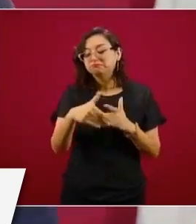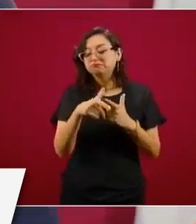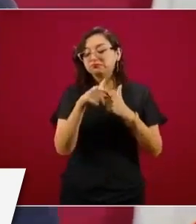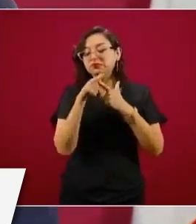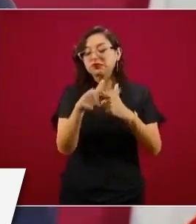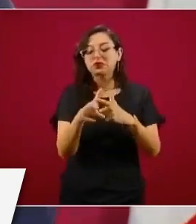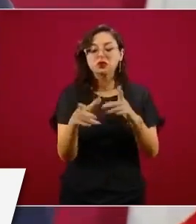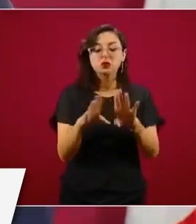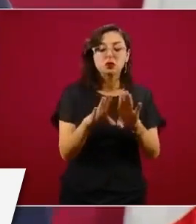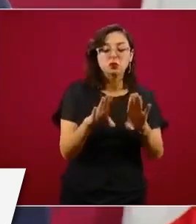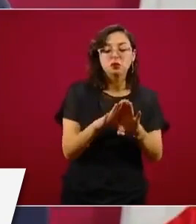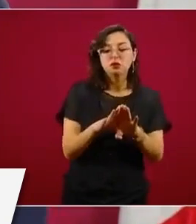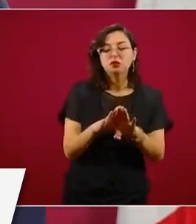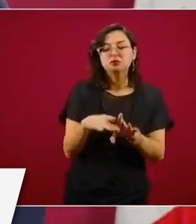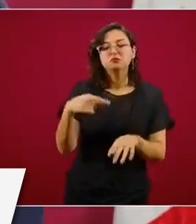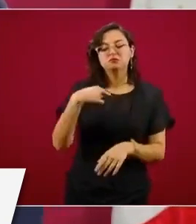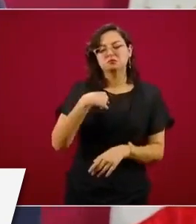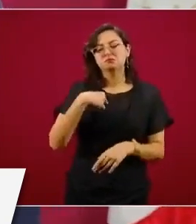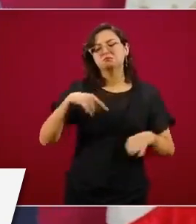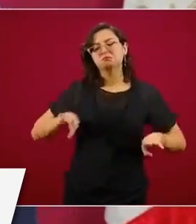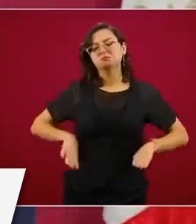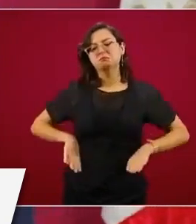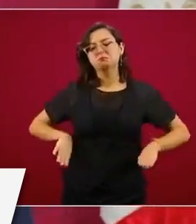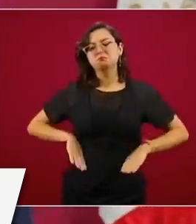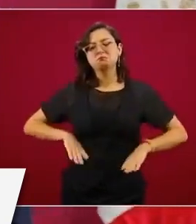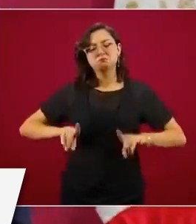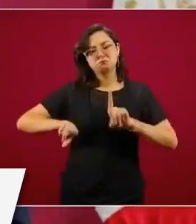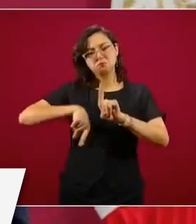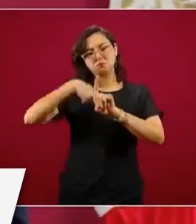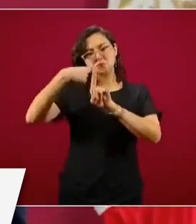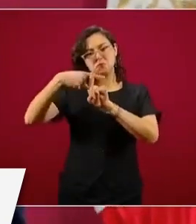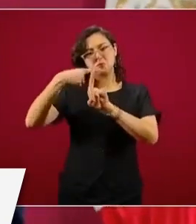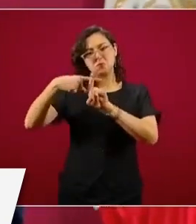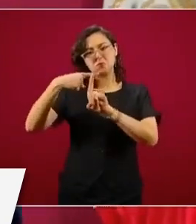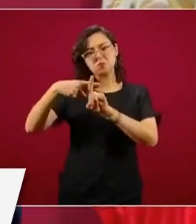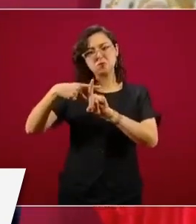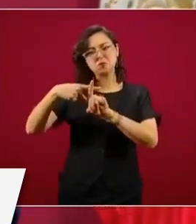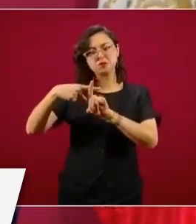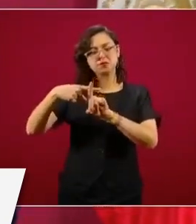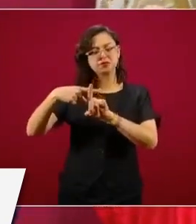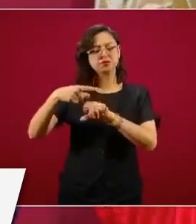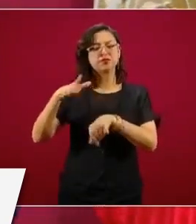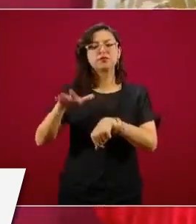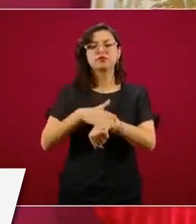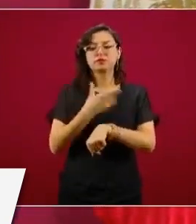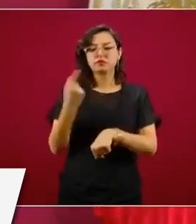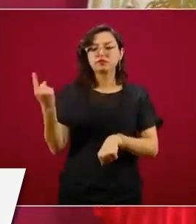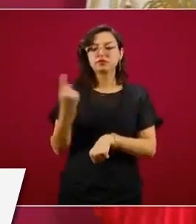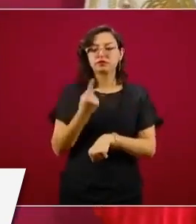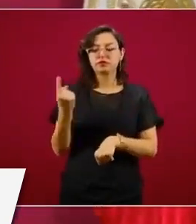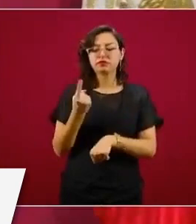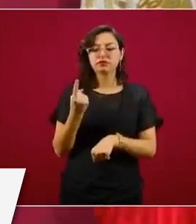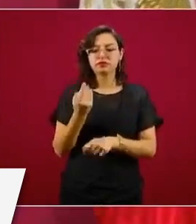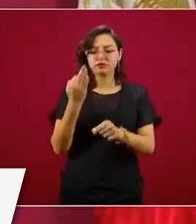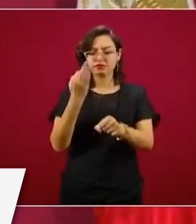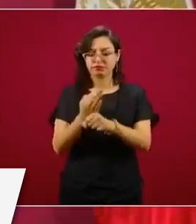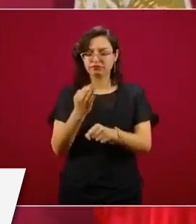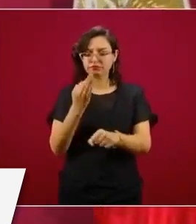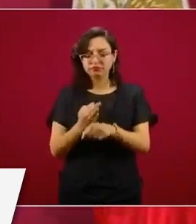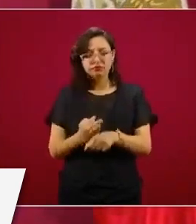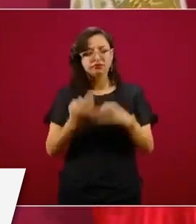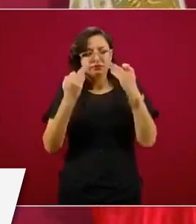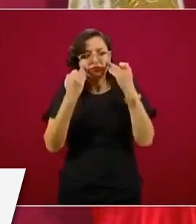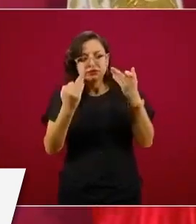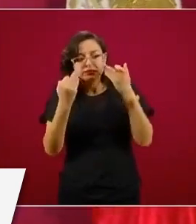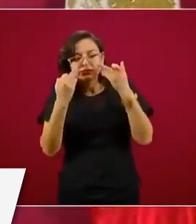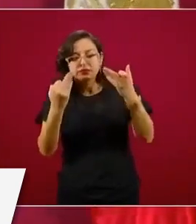estoy optimista porque está sucediendo esto. Tengo el informe,